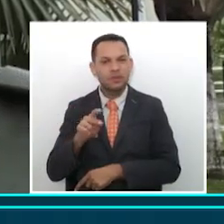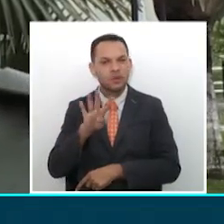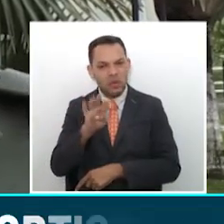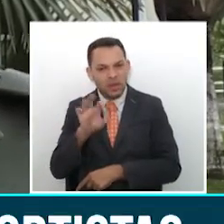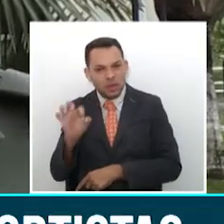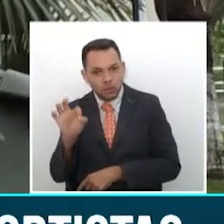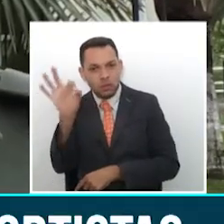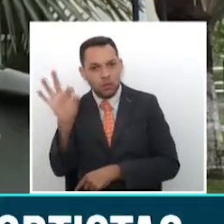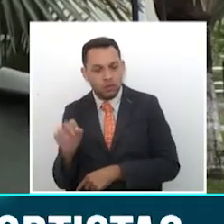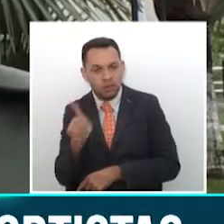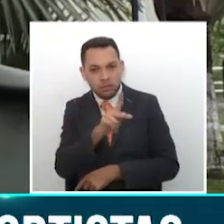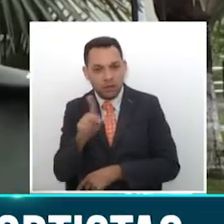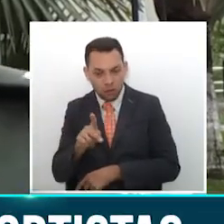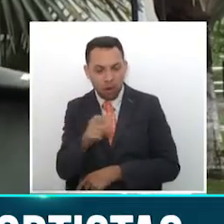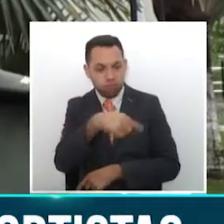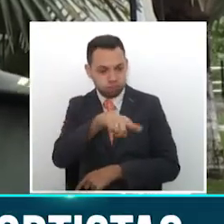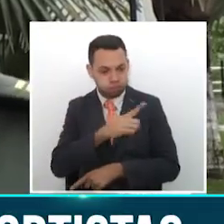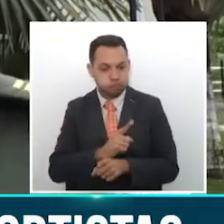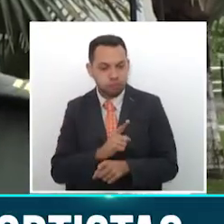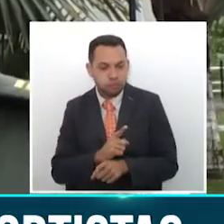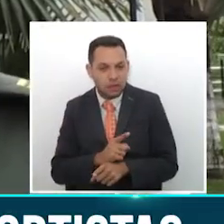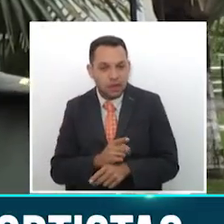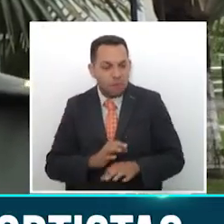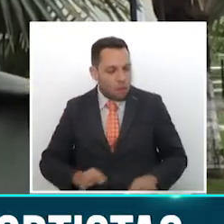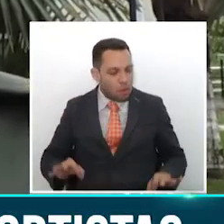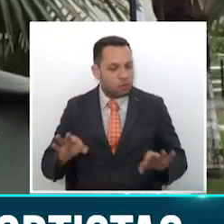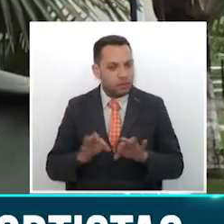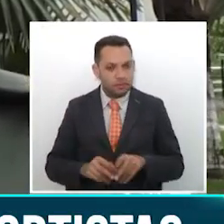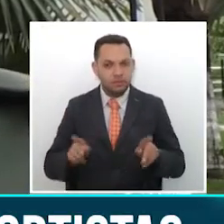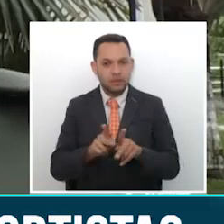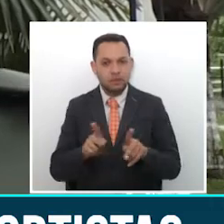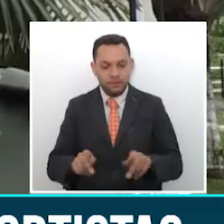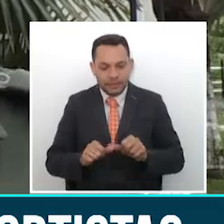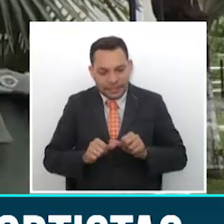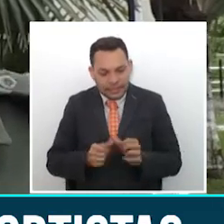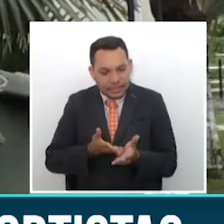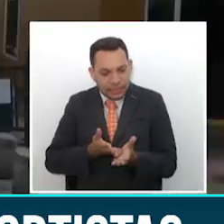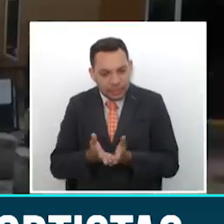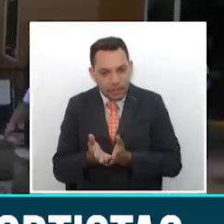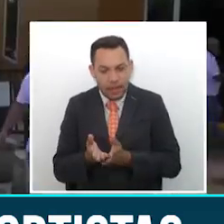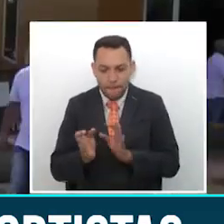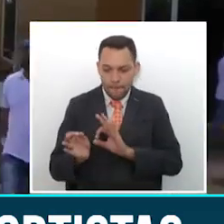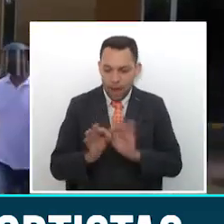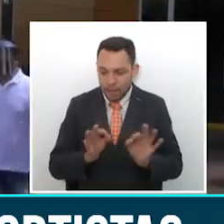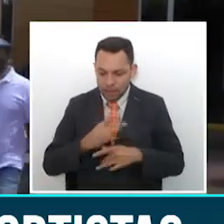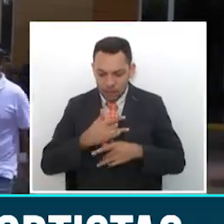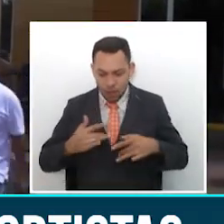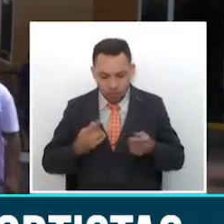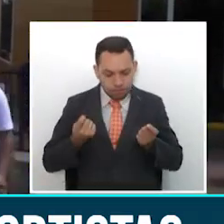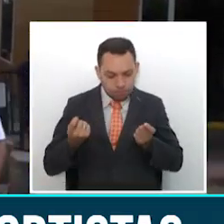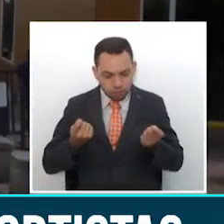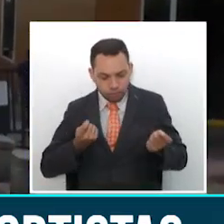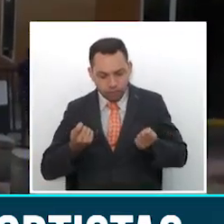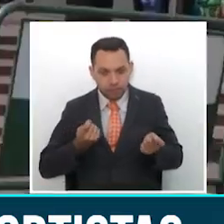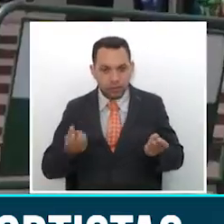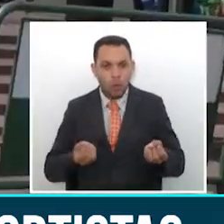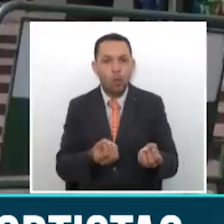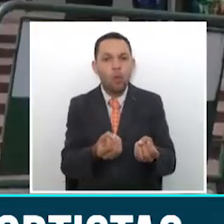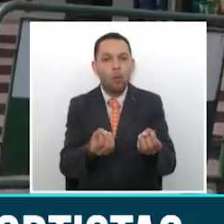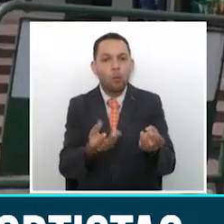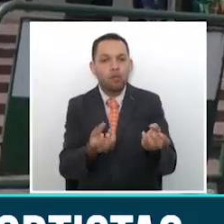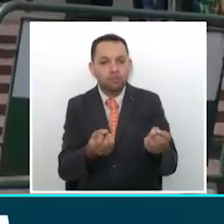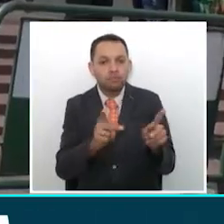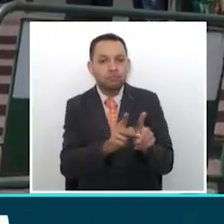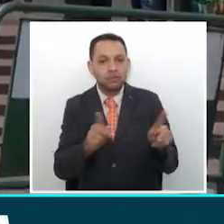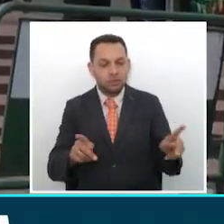de las personas que están cumpliendo y lo más importante es que la gente siga teniendo medidas de bioseguridad. La mayoría de ciudadanos han tomado demasiado